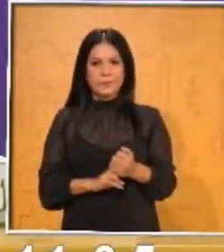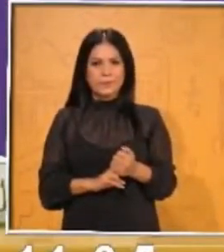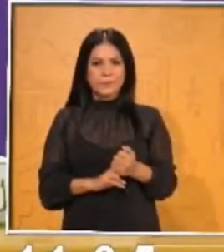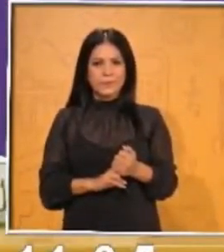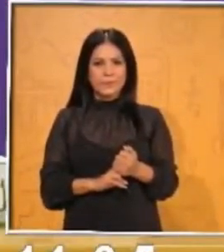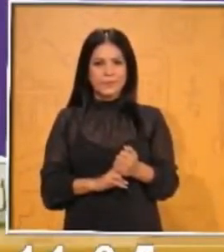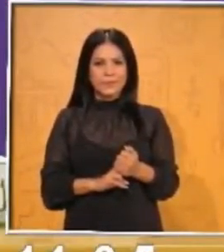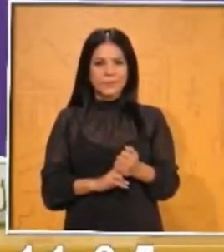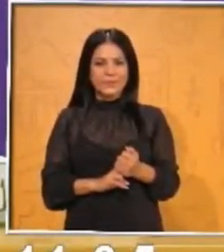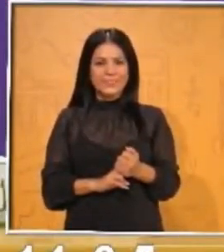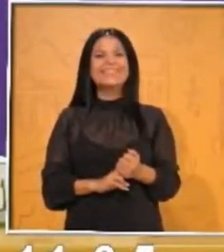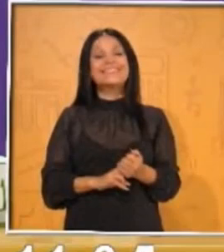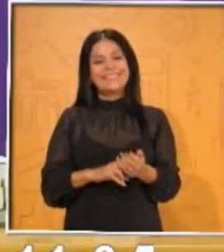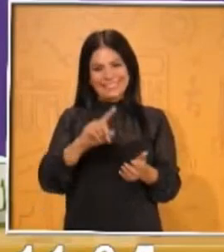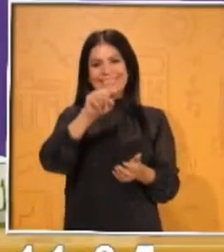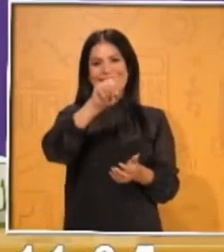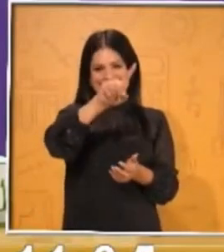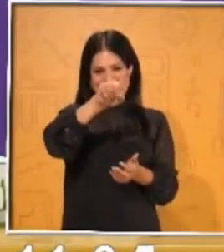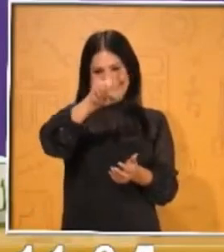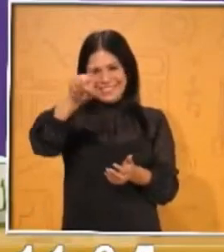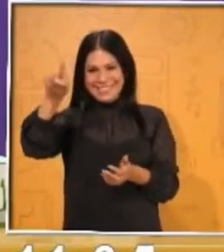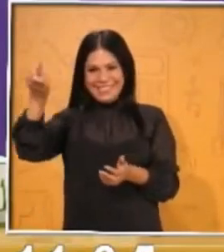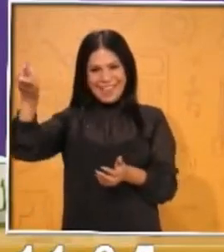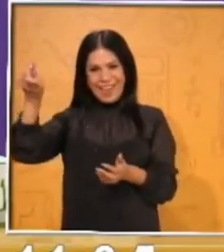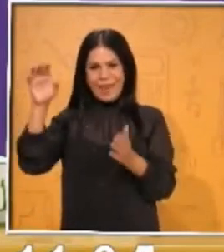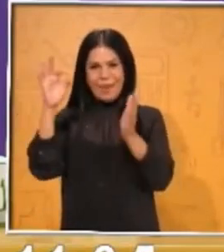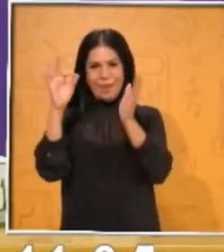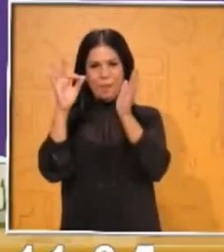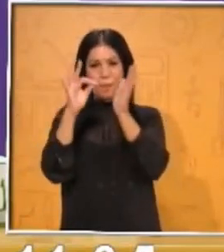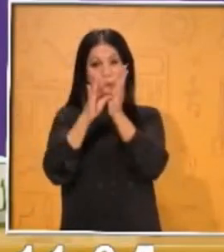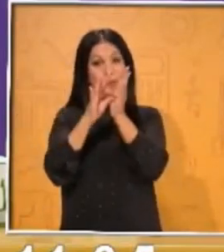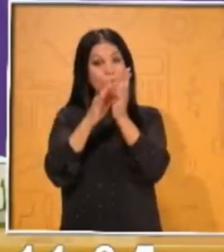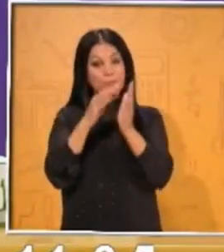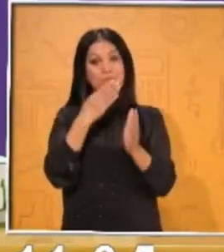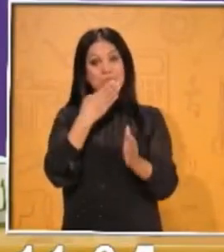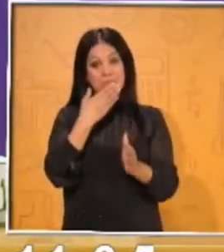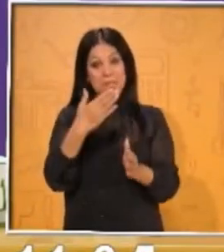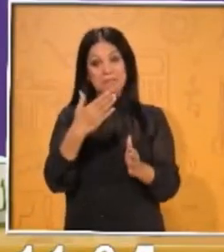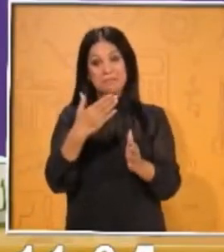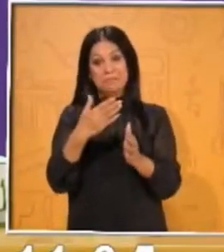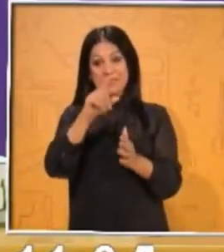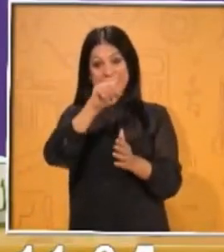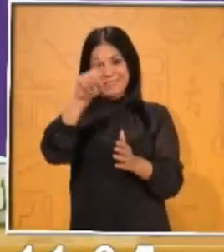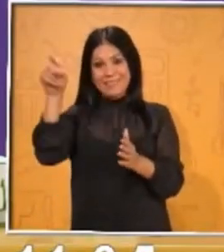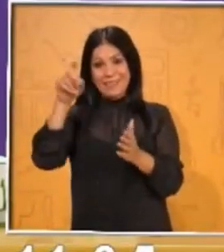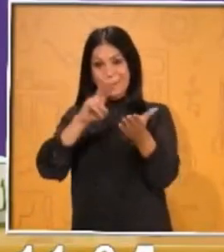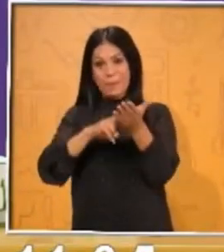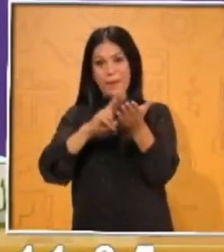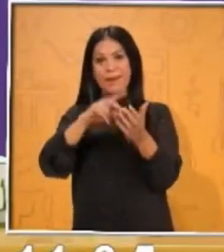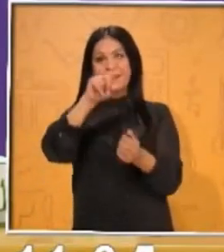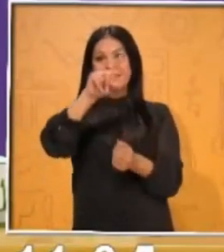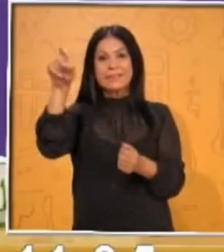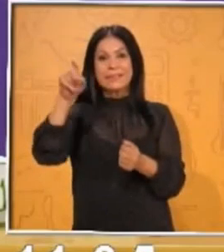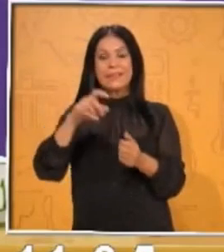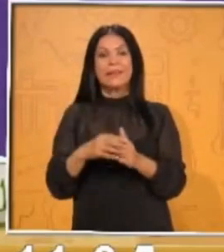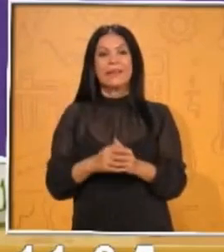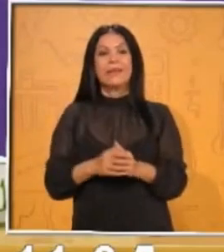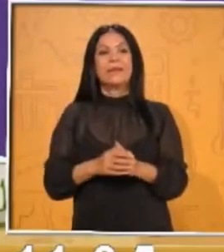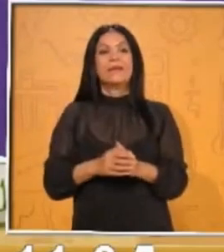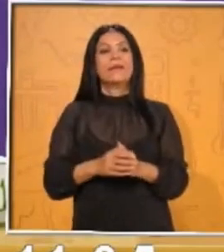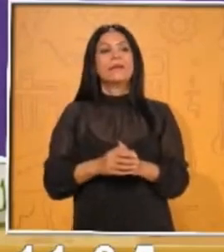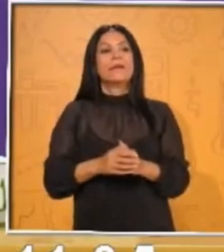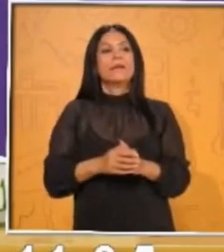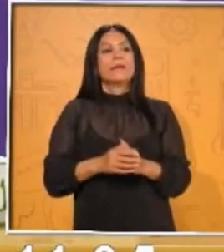¿Cuántos ¡Cien puntos! ¡Muy bien! Lo están haciendo muy bien. Ahora